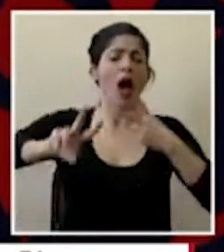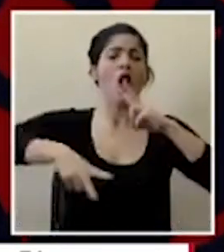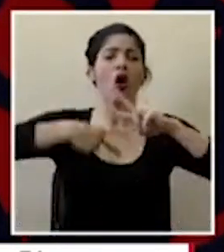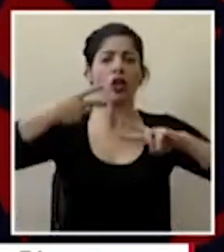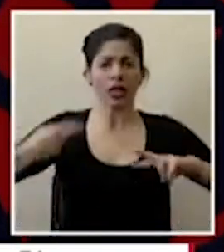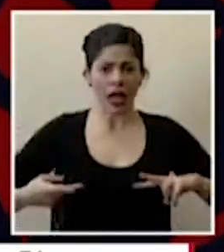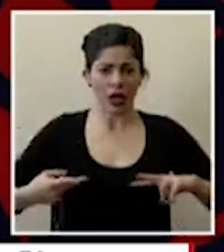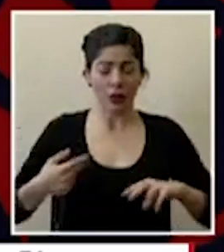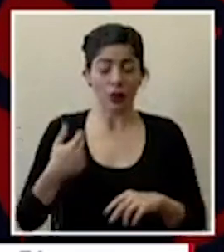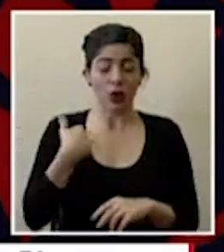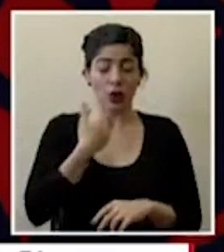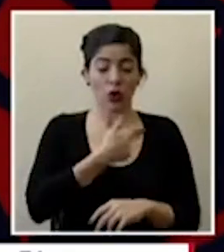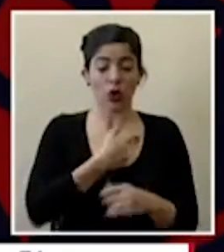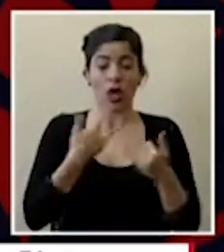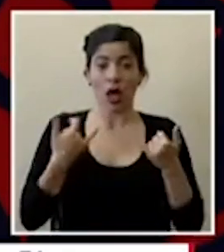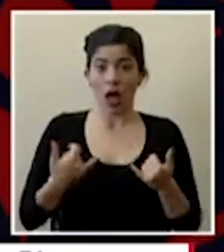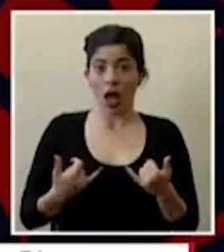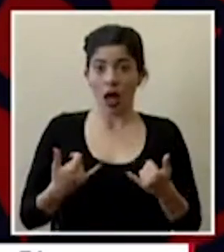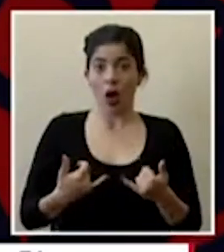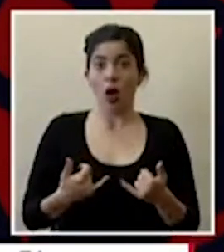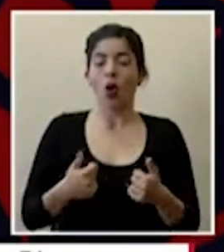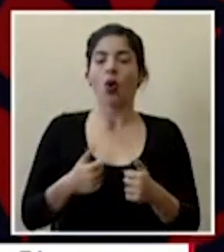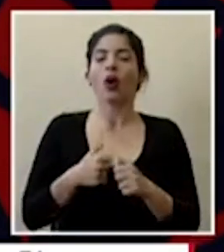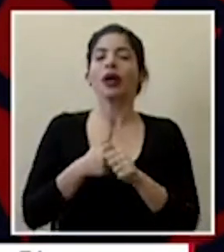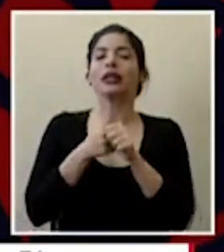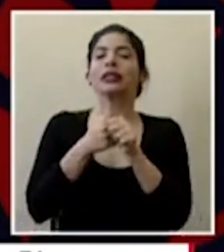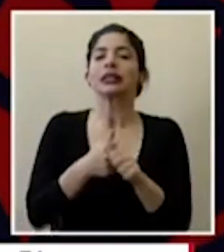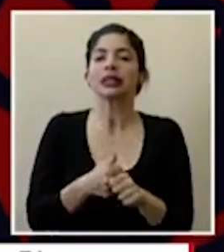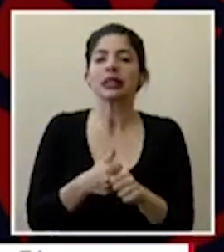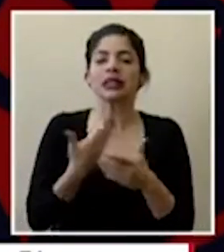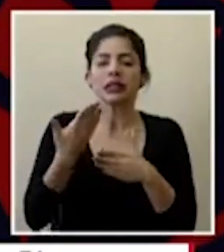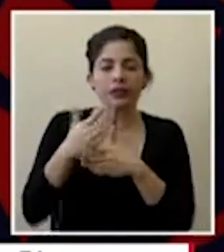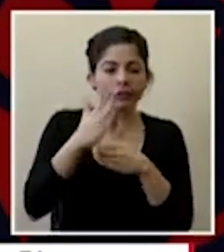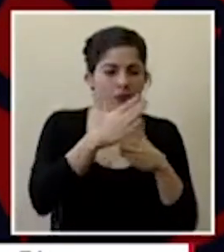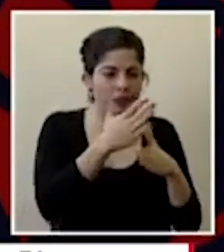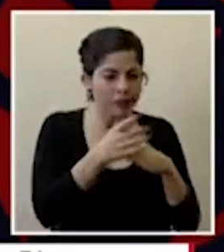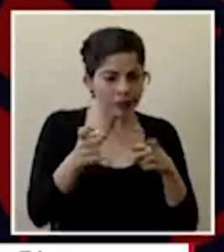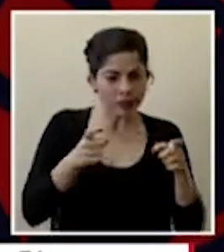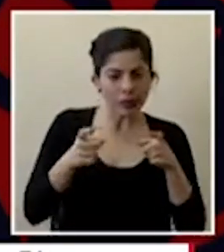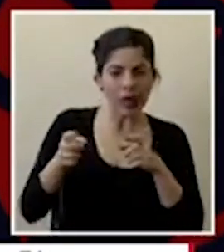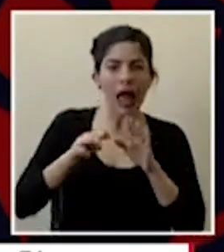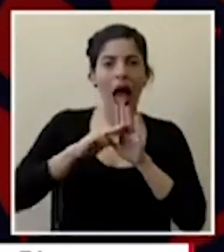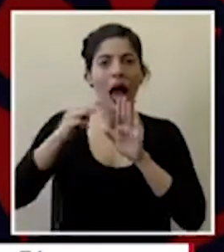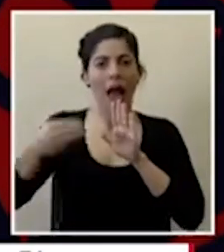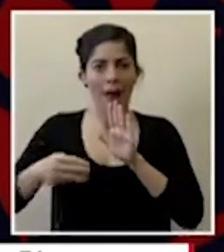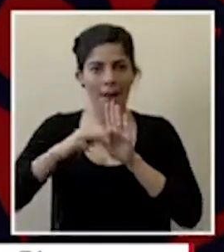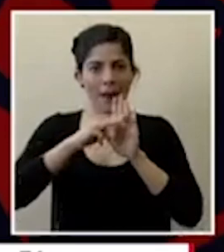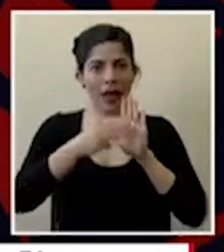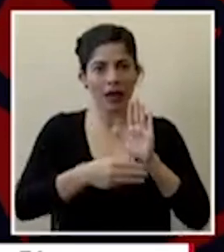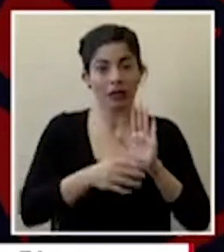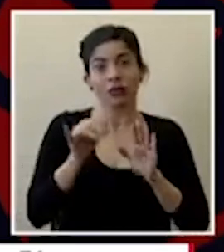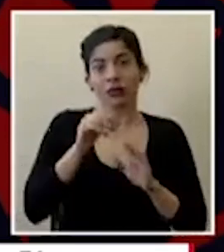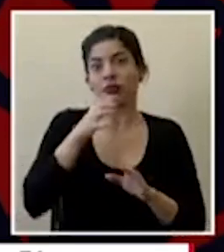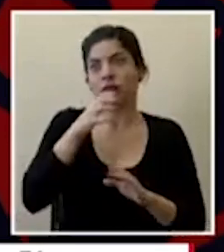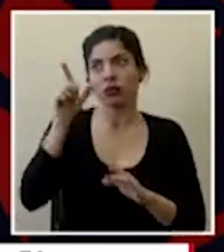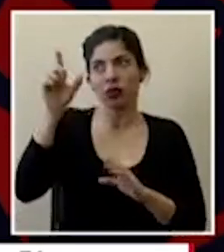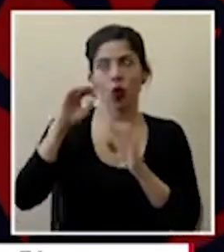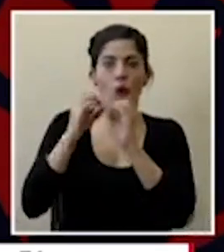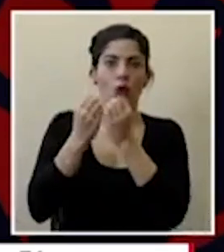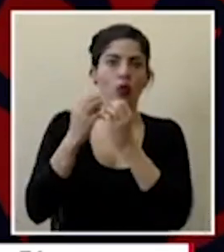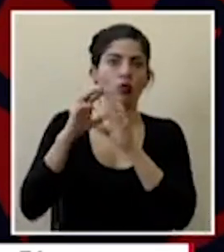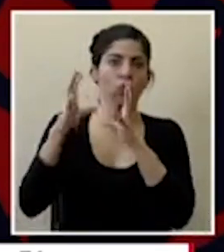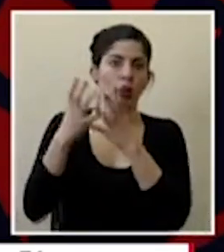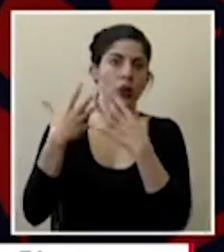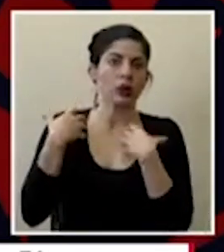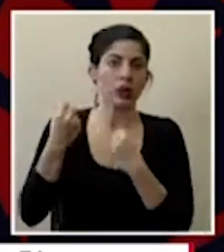nosotros actualmente estamos siguiendo una distribución centralizada de las camas inclusive por recomendación de la organización mundial de